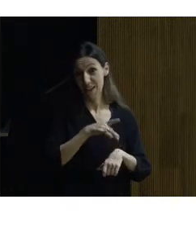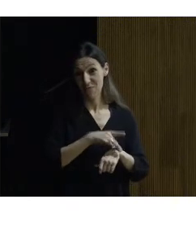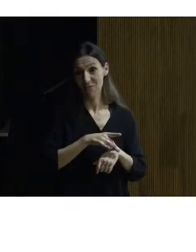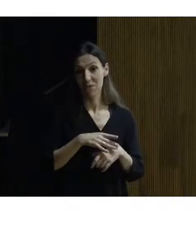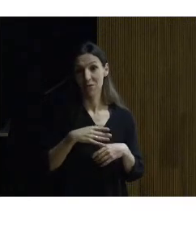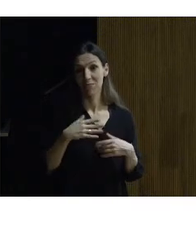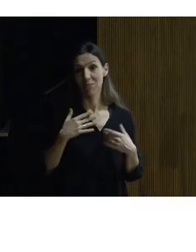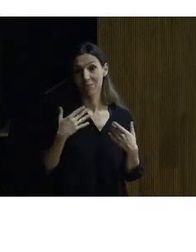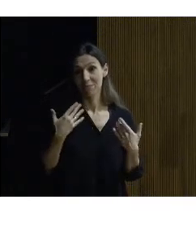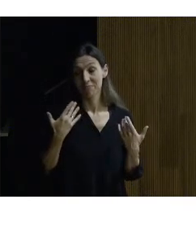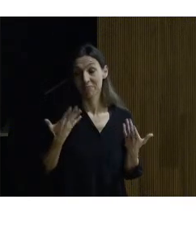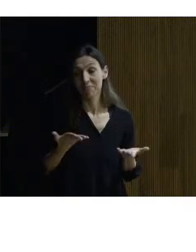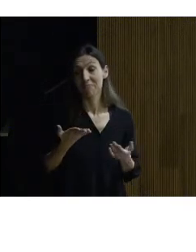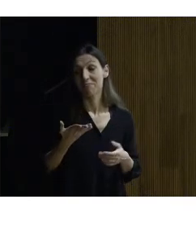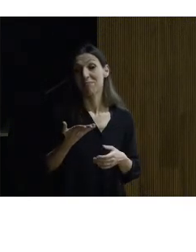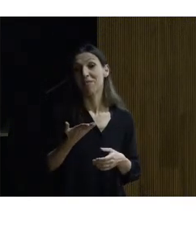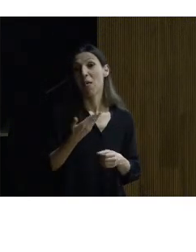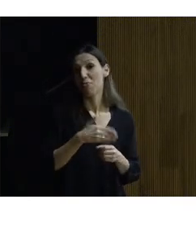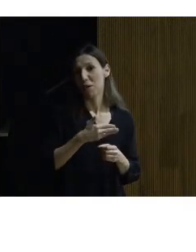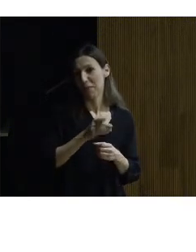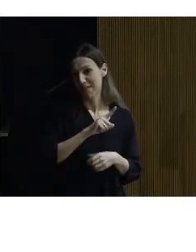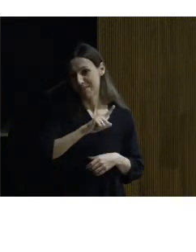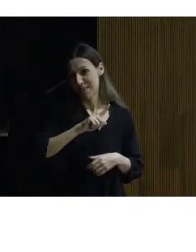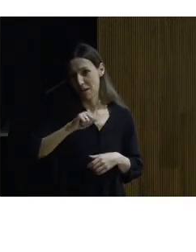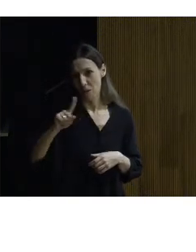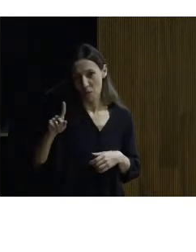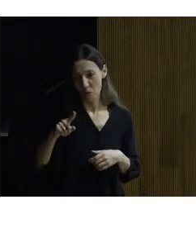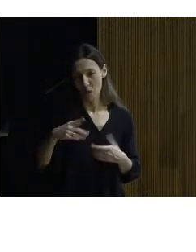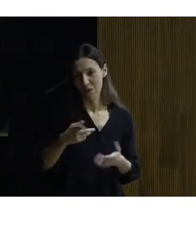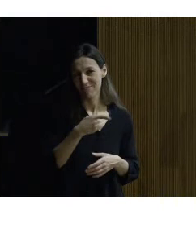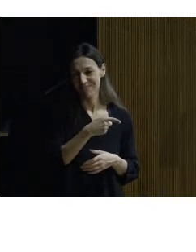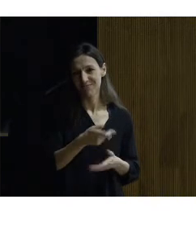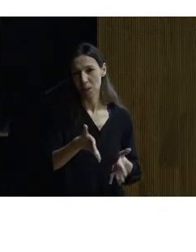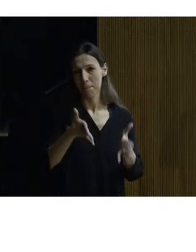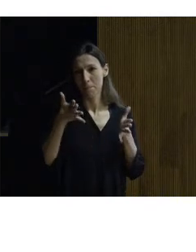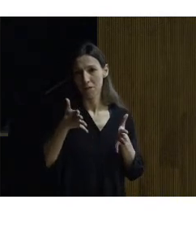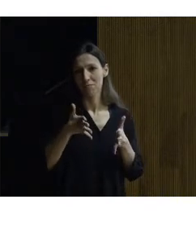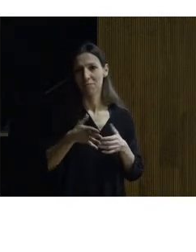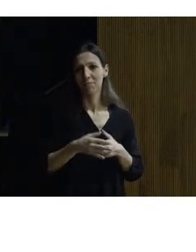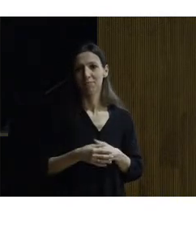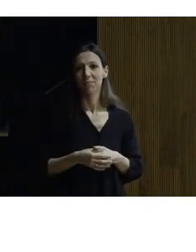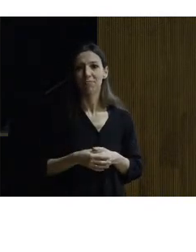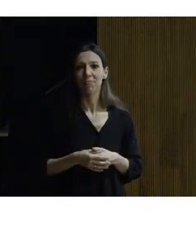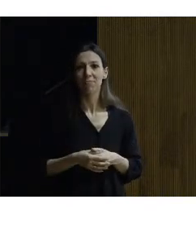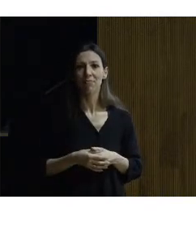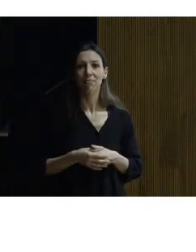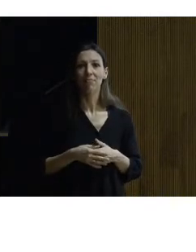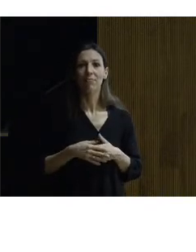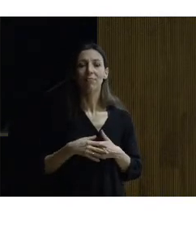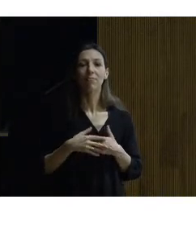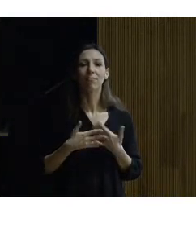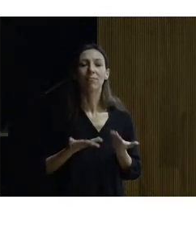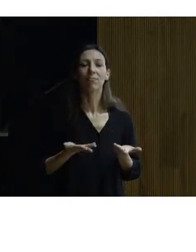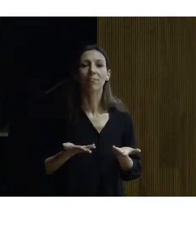convenía nada a la cerveza para que también era muy aficina para el puerto de